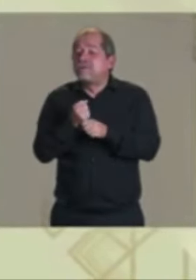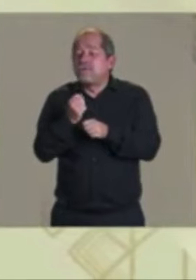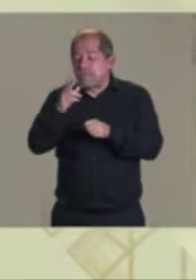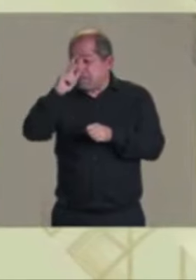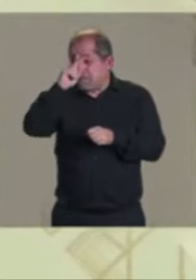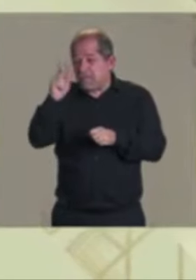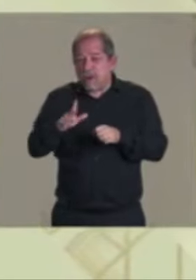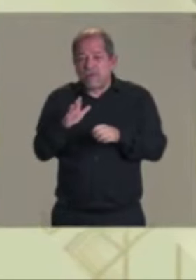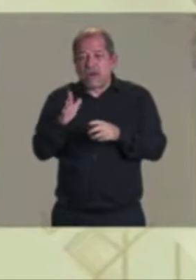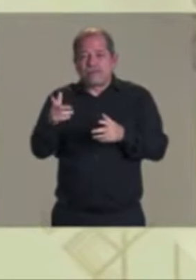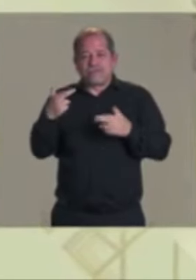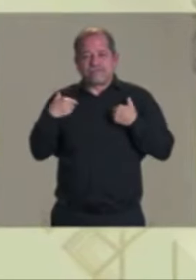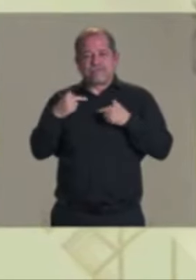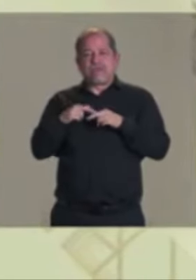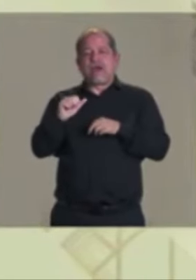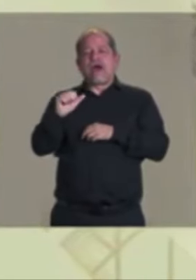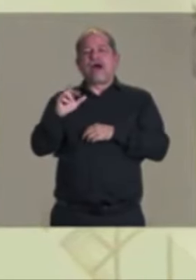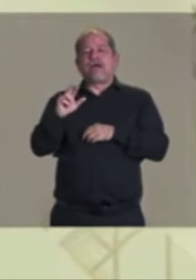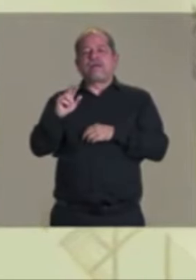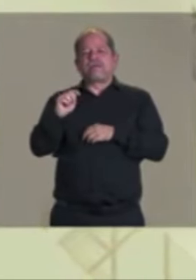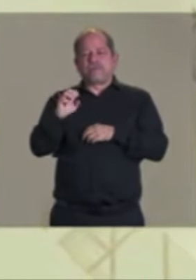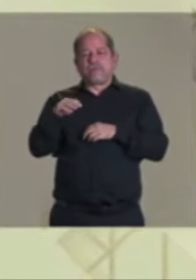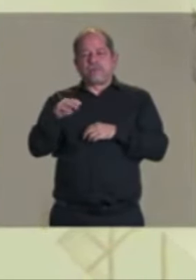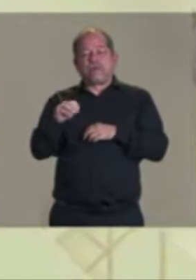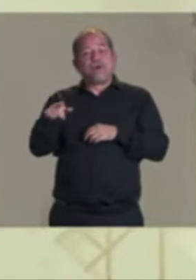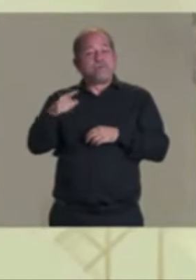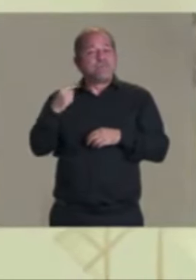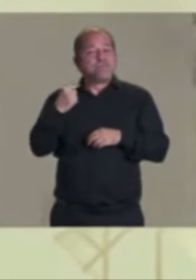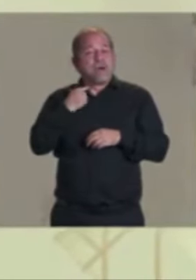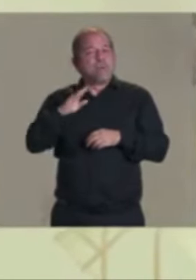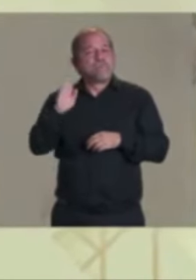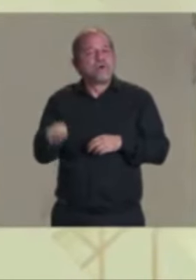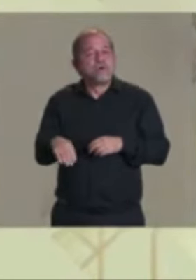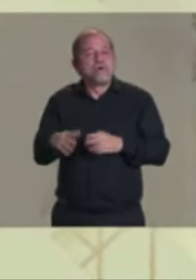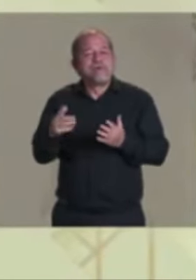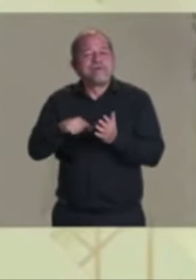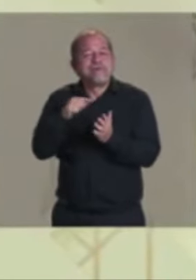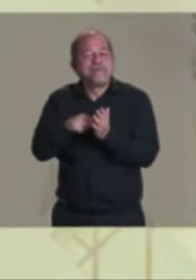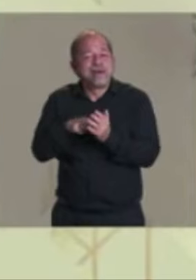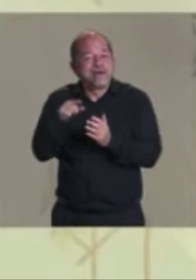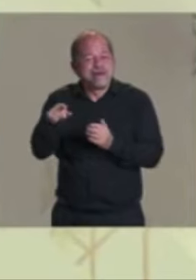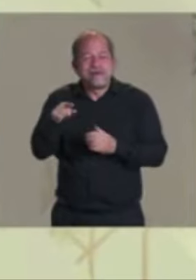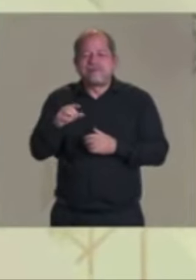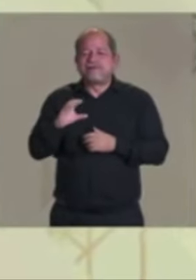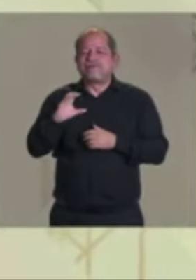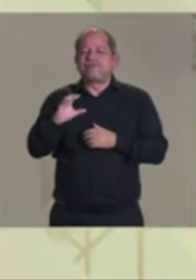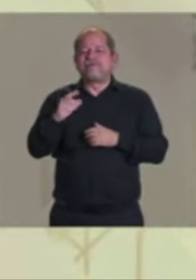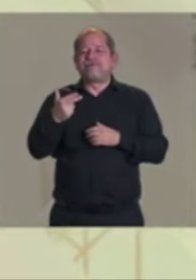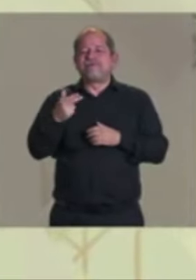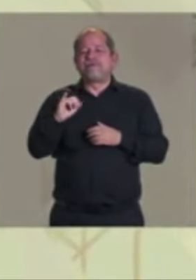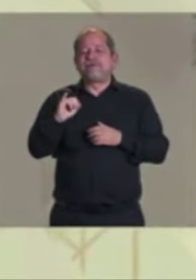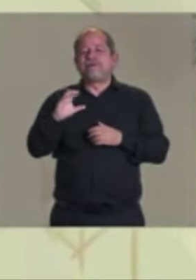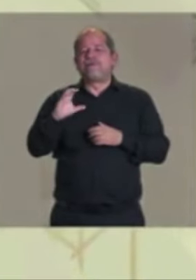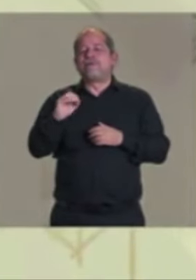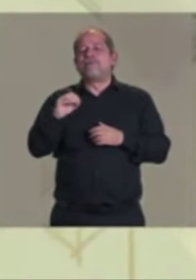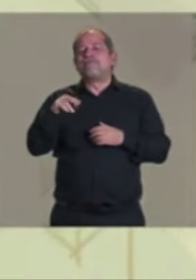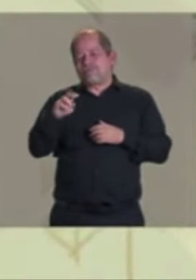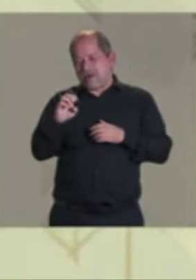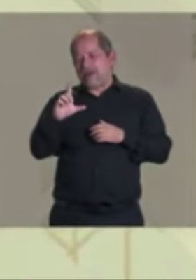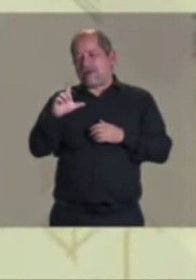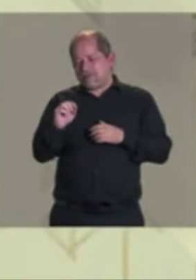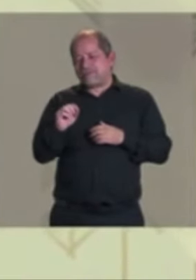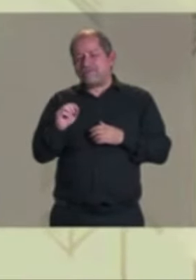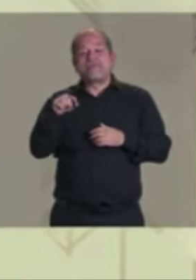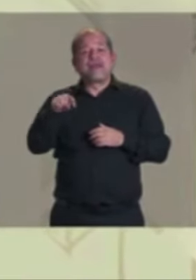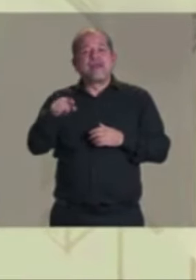asesinado después de una manifestación pacífica en Chico Muselo para pedir paz. Hoy Chiapas es pobre